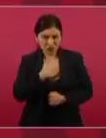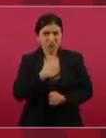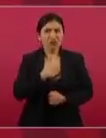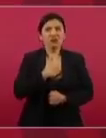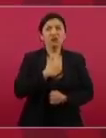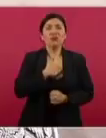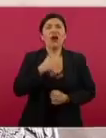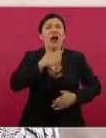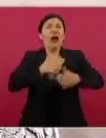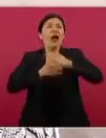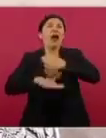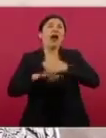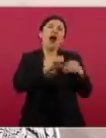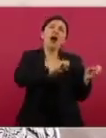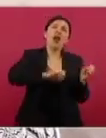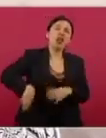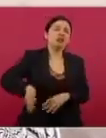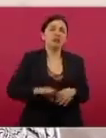cansar.